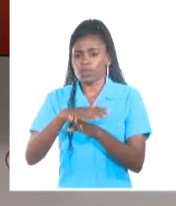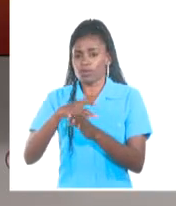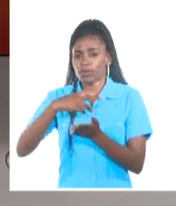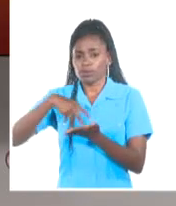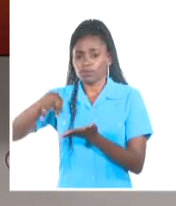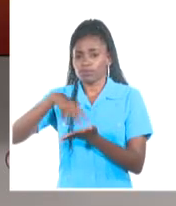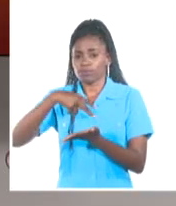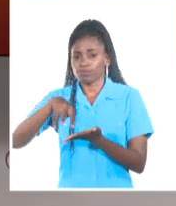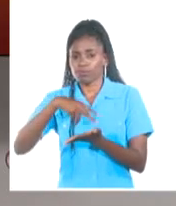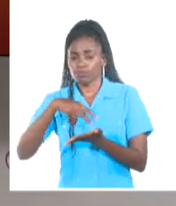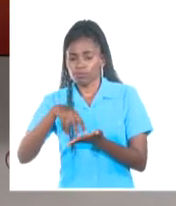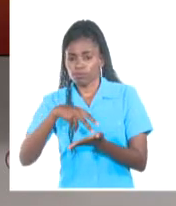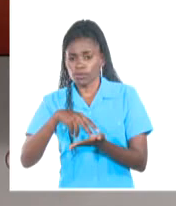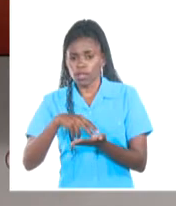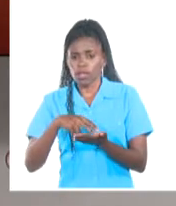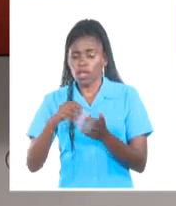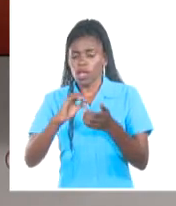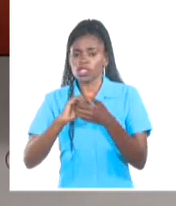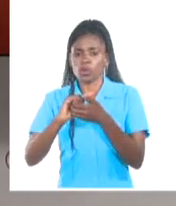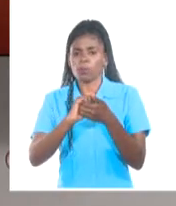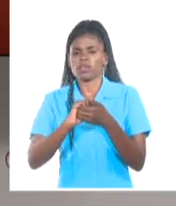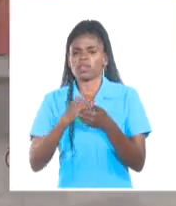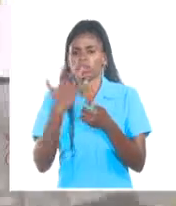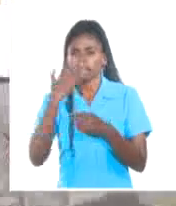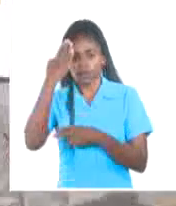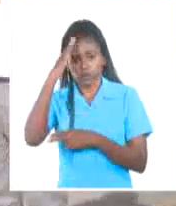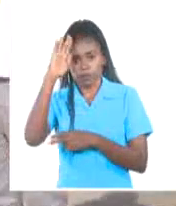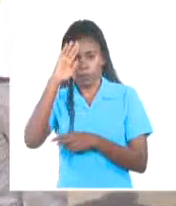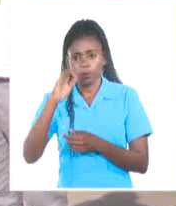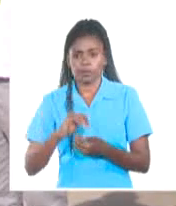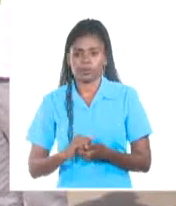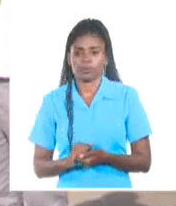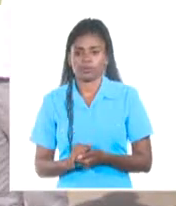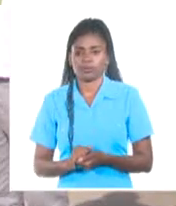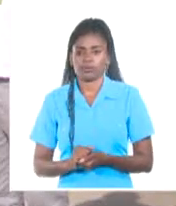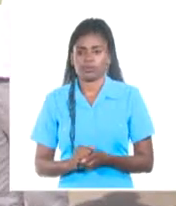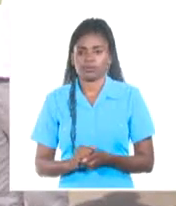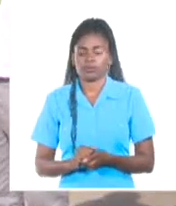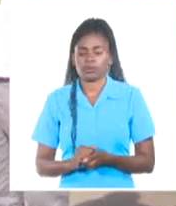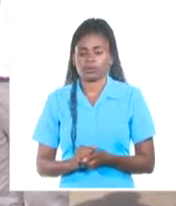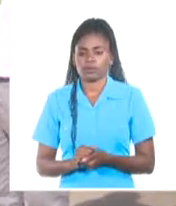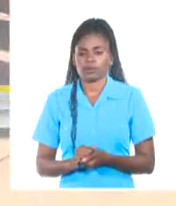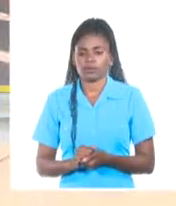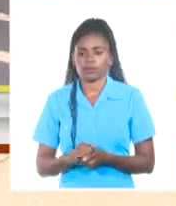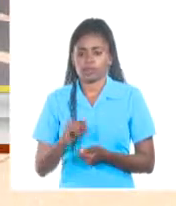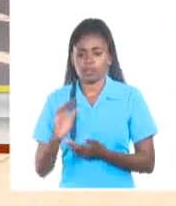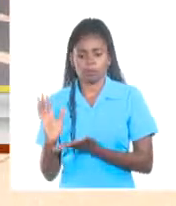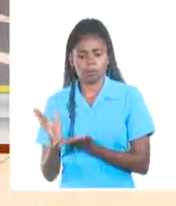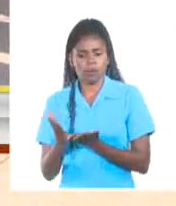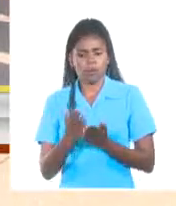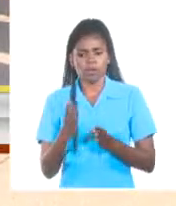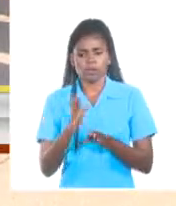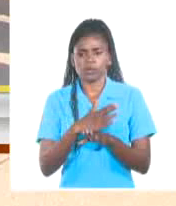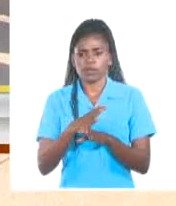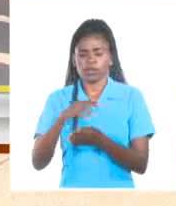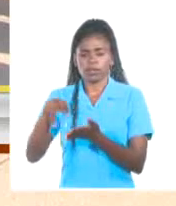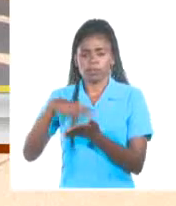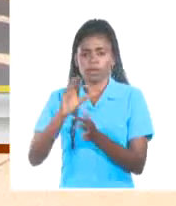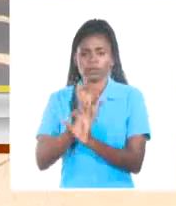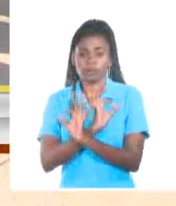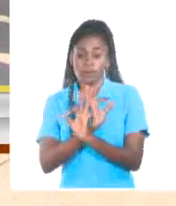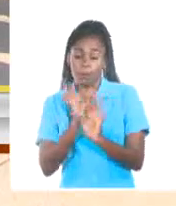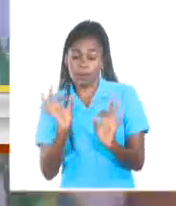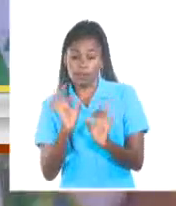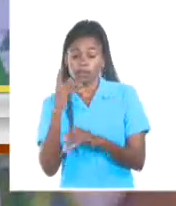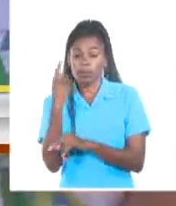en el quehacer artístico de compañías cubanas. Una cálida bienvenida recibieron bailarines especialistas,